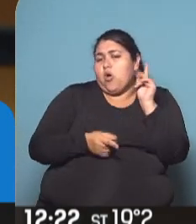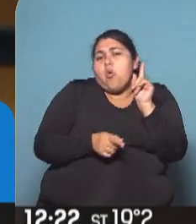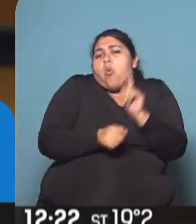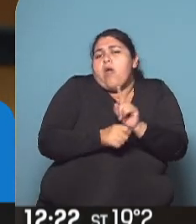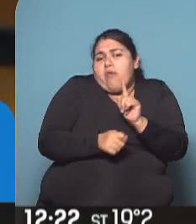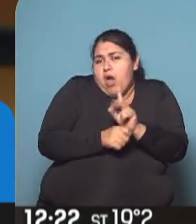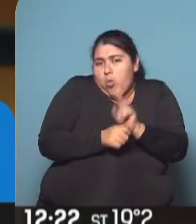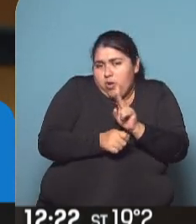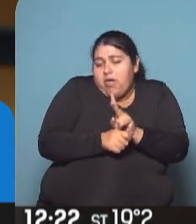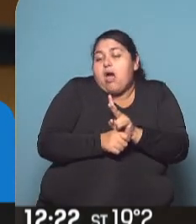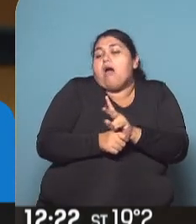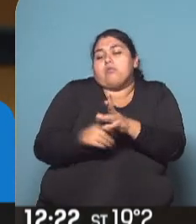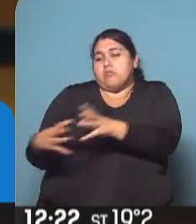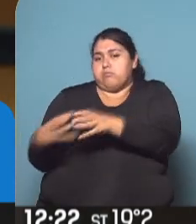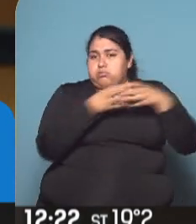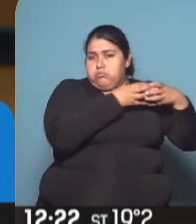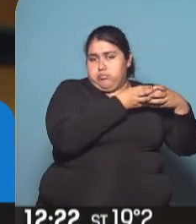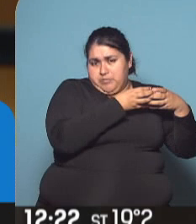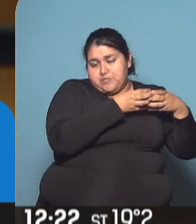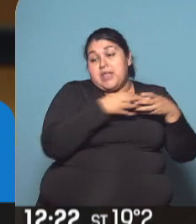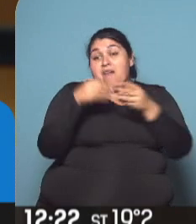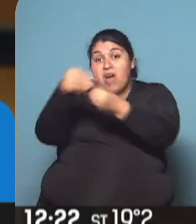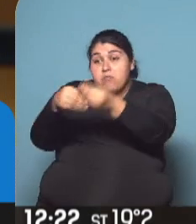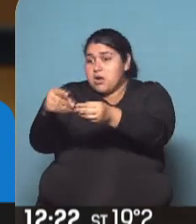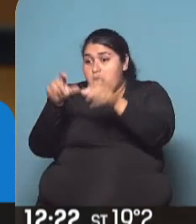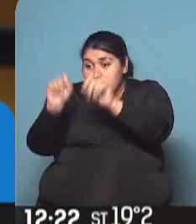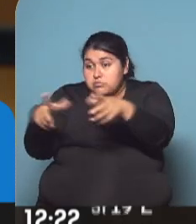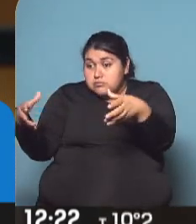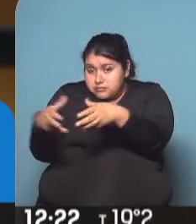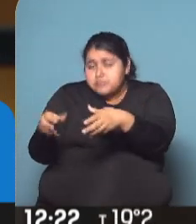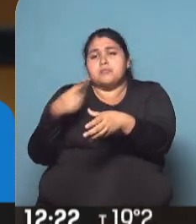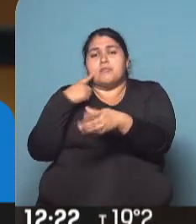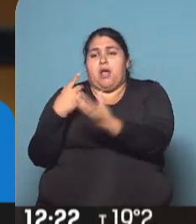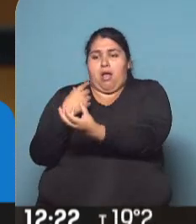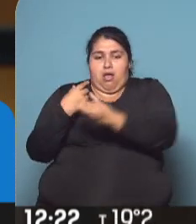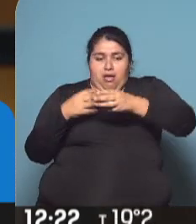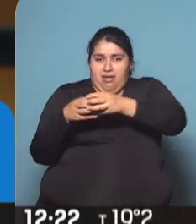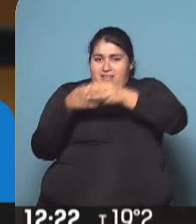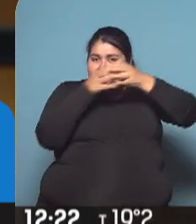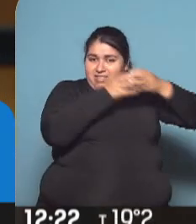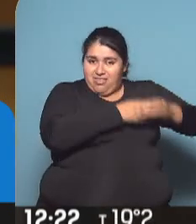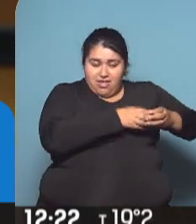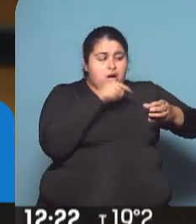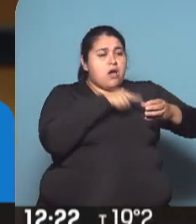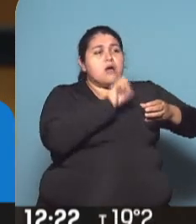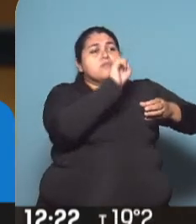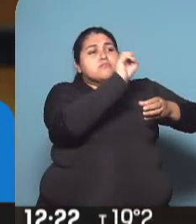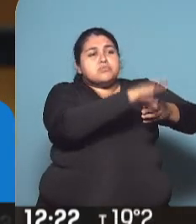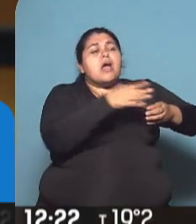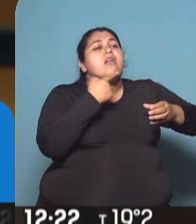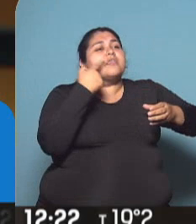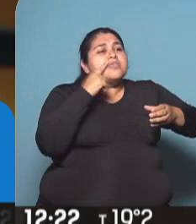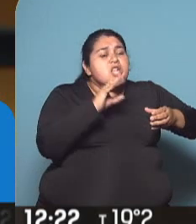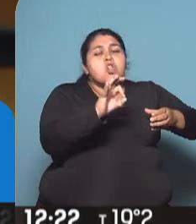especial sacando al niño del ámbito de esa familia que puede ir a la familia ampliada, como bien decías, abuelos, tíos,